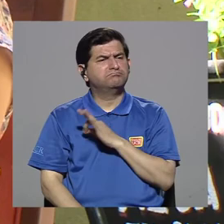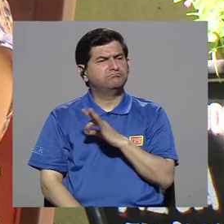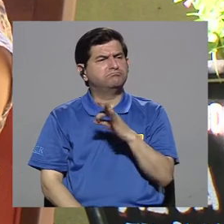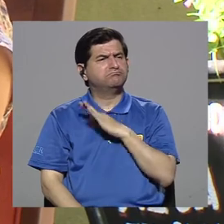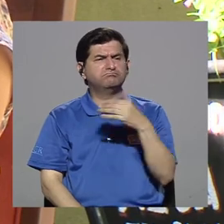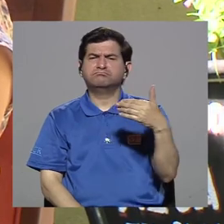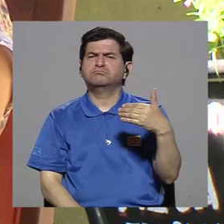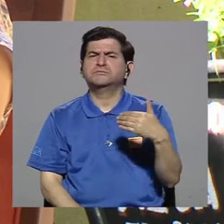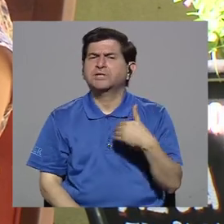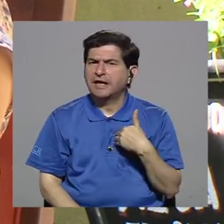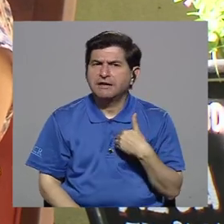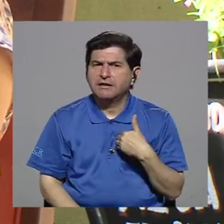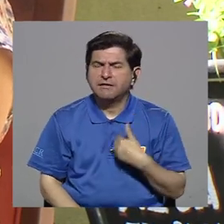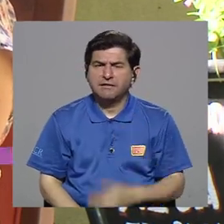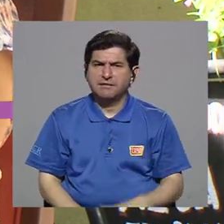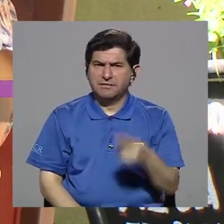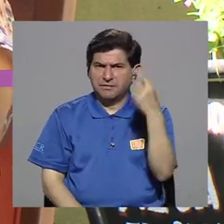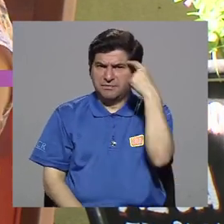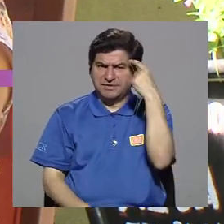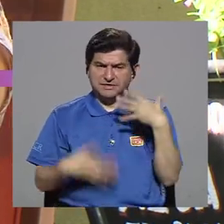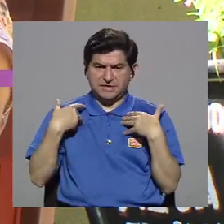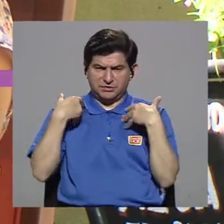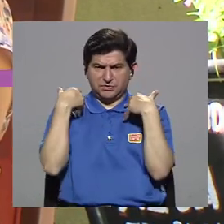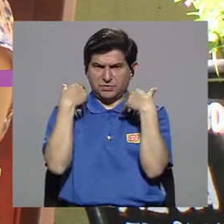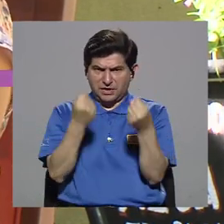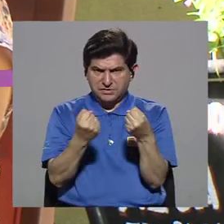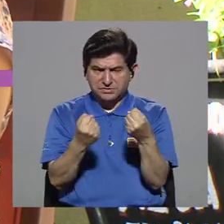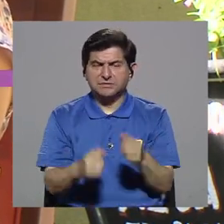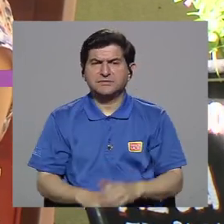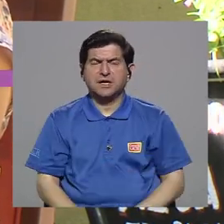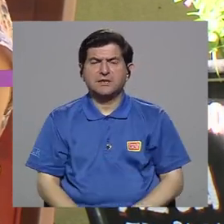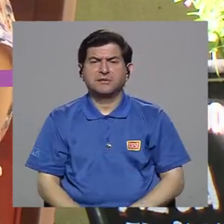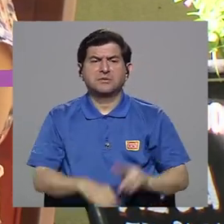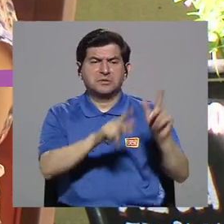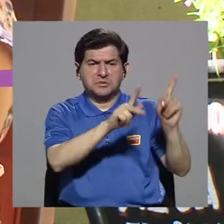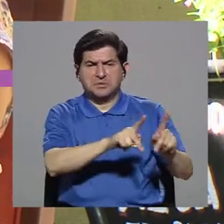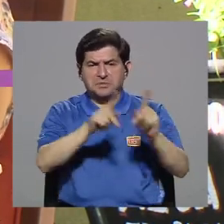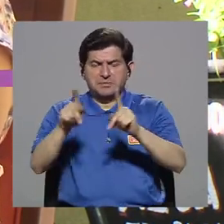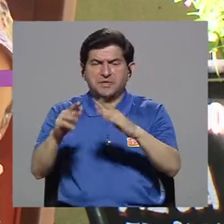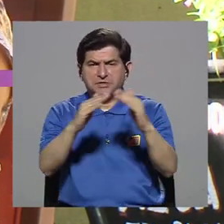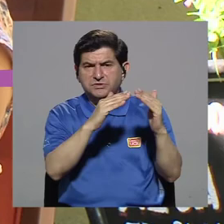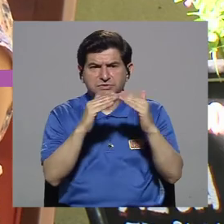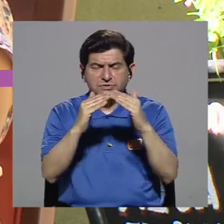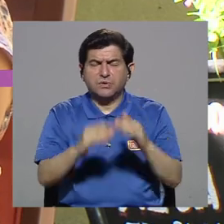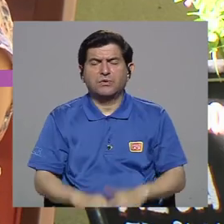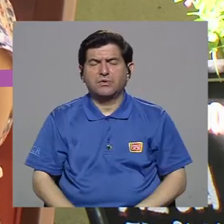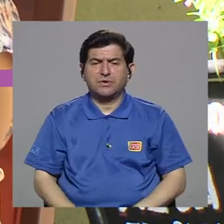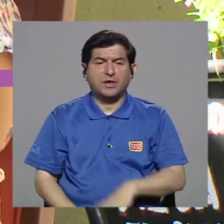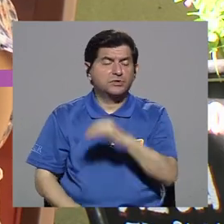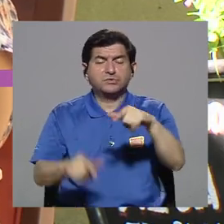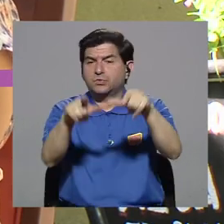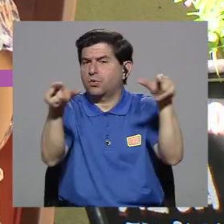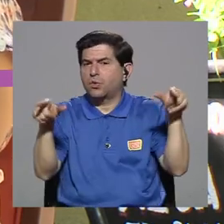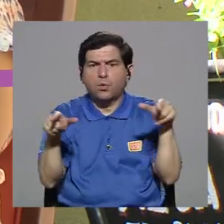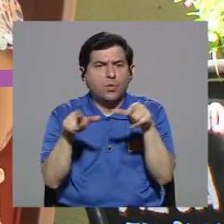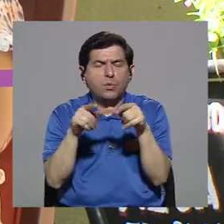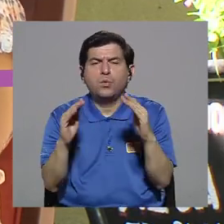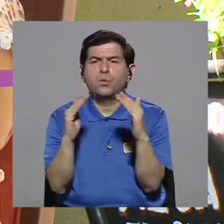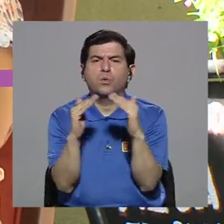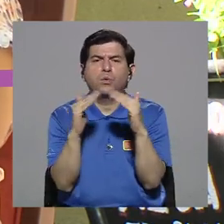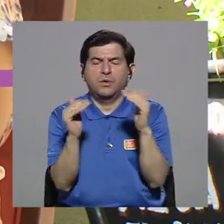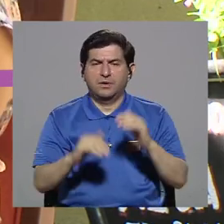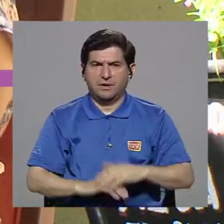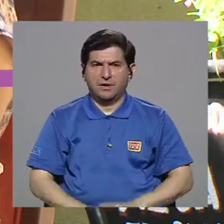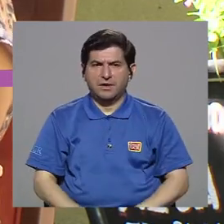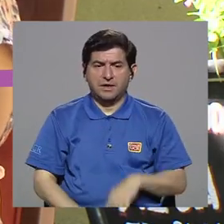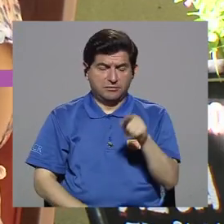beneficios tiene a nivel de salud, digamos, de bienestar, el que la comunidad, el que el barrio, que los lugares donde vivimos